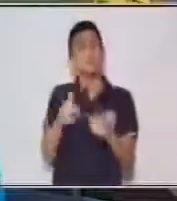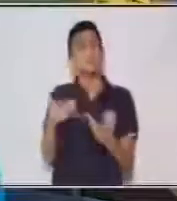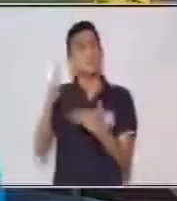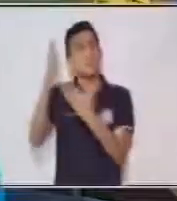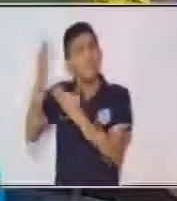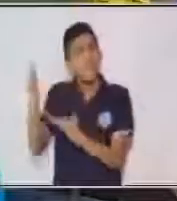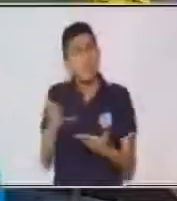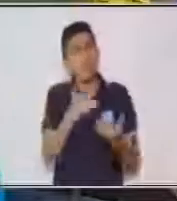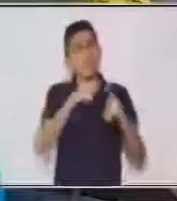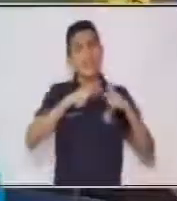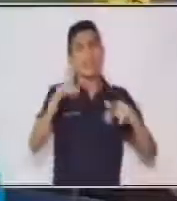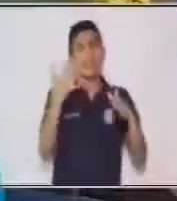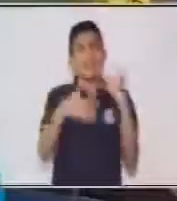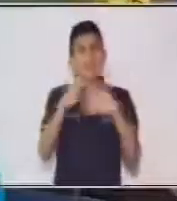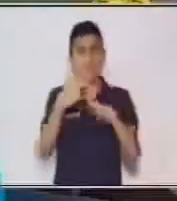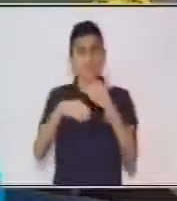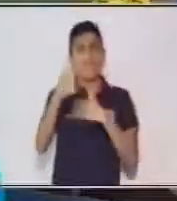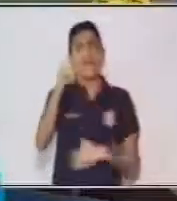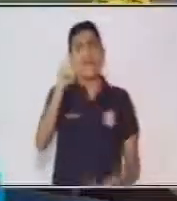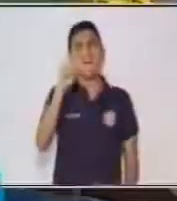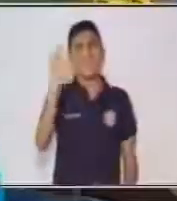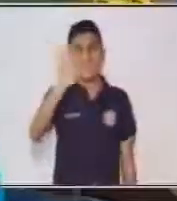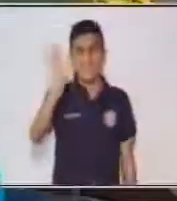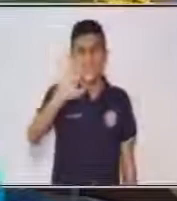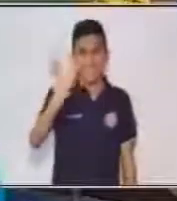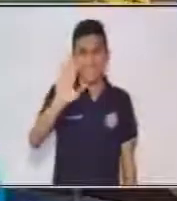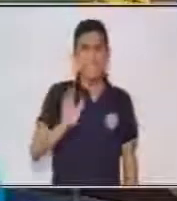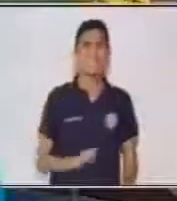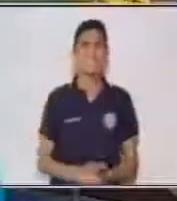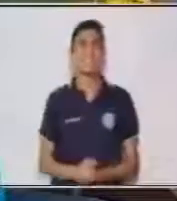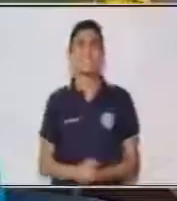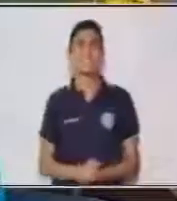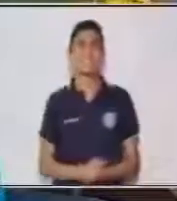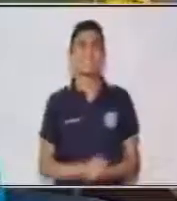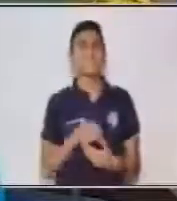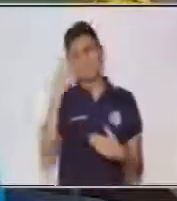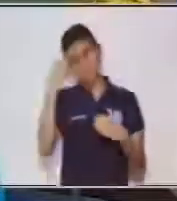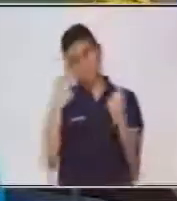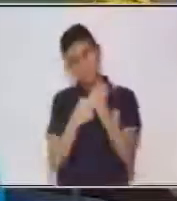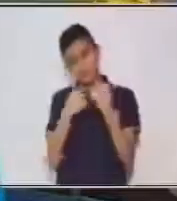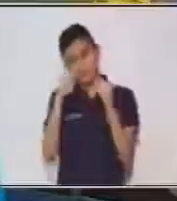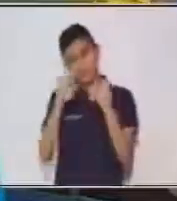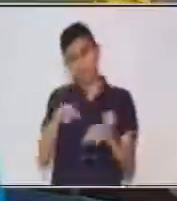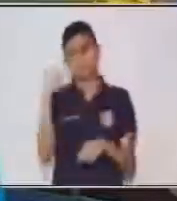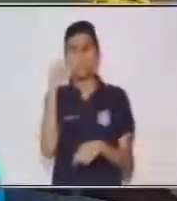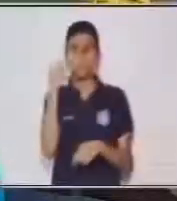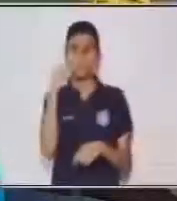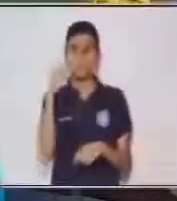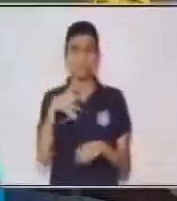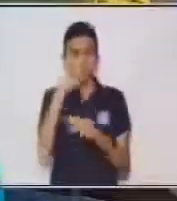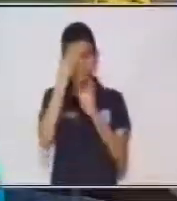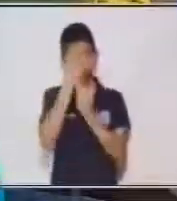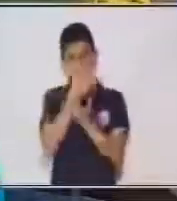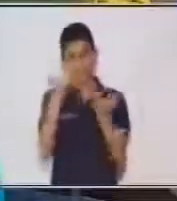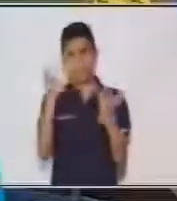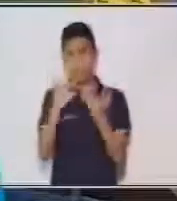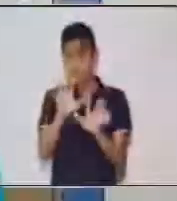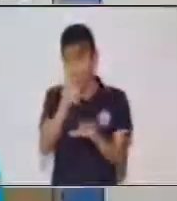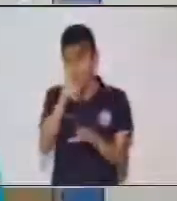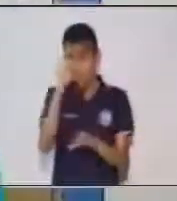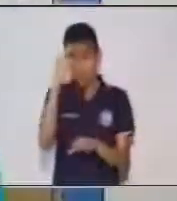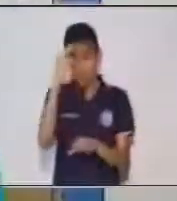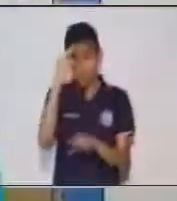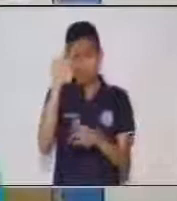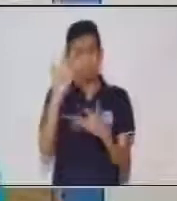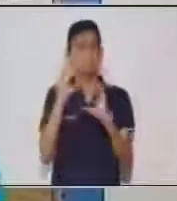en nuestro lenguaje de señas a Audi. Hola, Audi. Bueno, como en esta semana, te recordarás, hemos